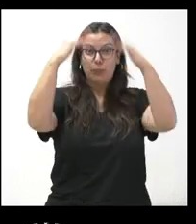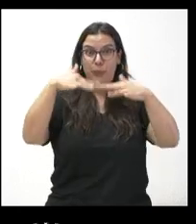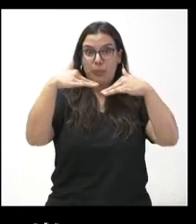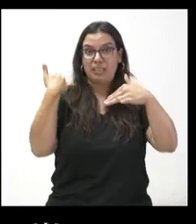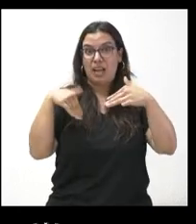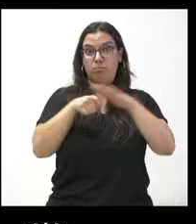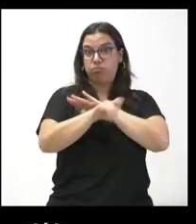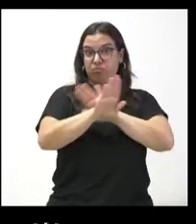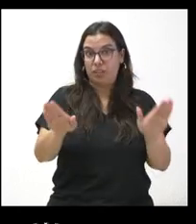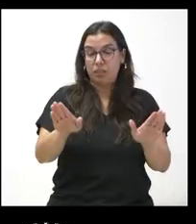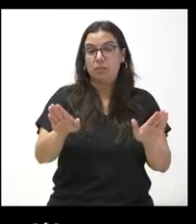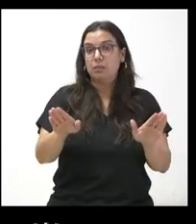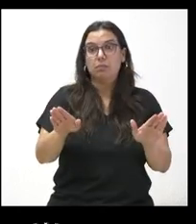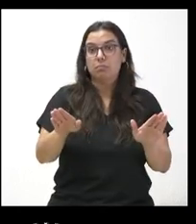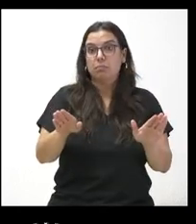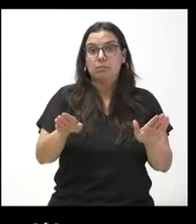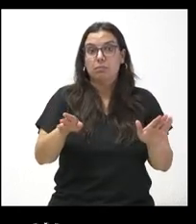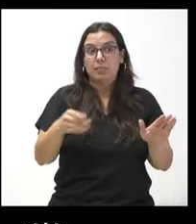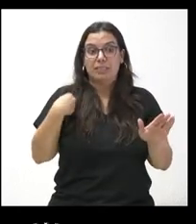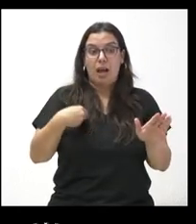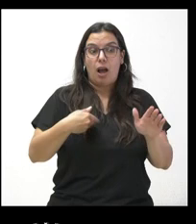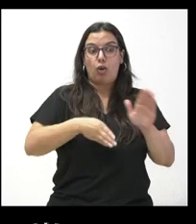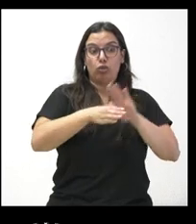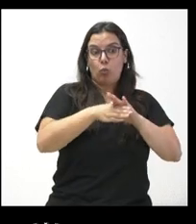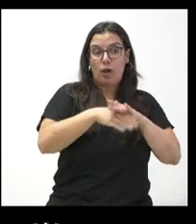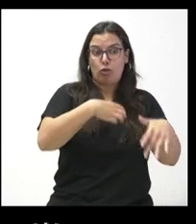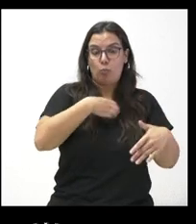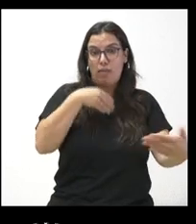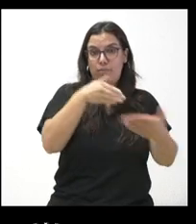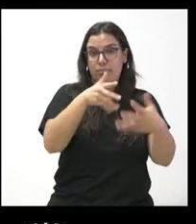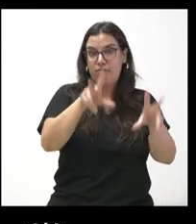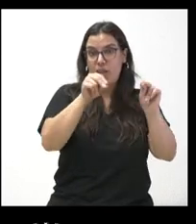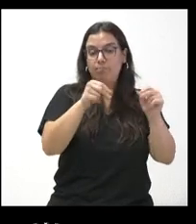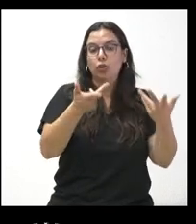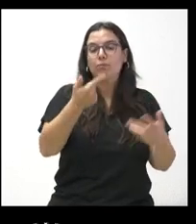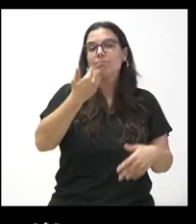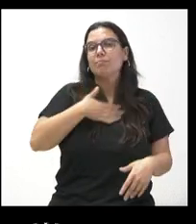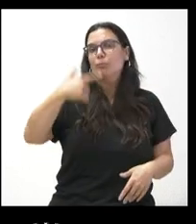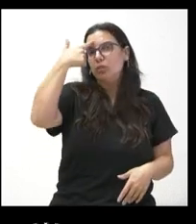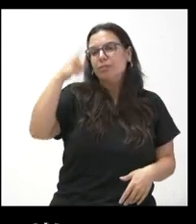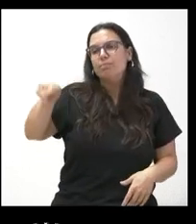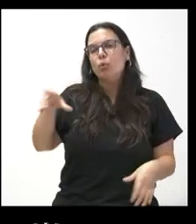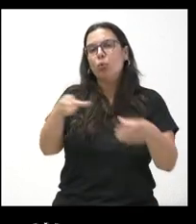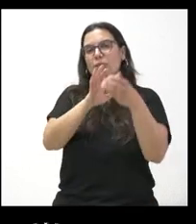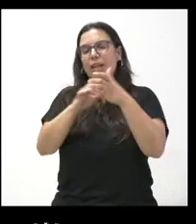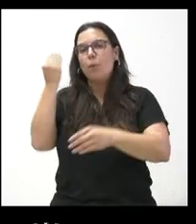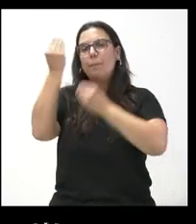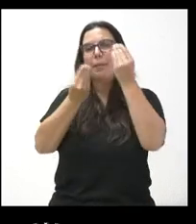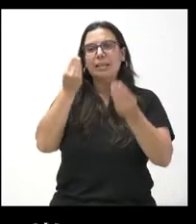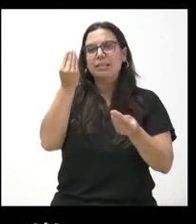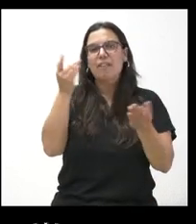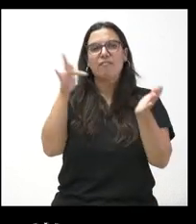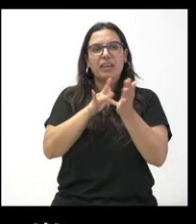Han anunciado que no tienen recursos para continuar por esa vía del contencioso y queríamos saber si la Junta de Castilla y León baraja una